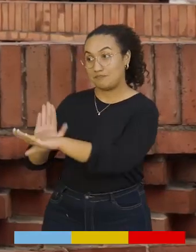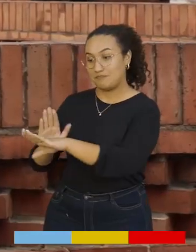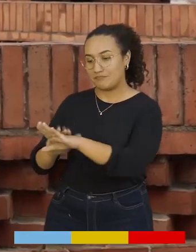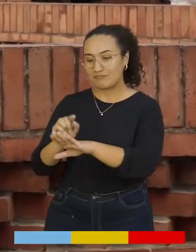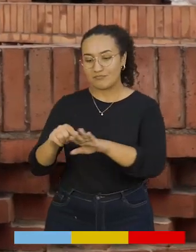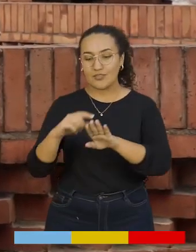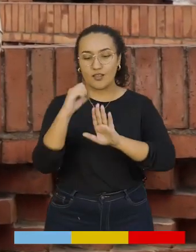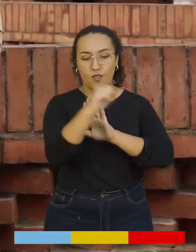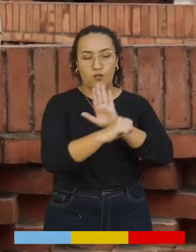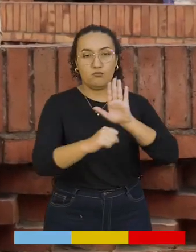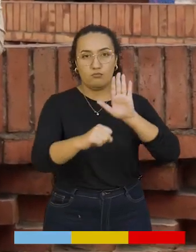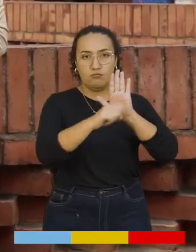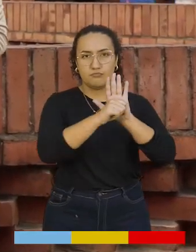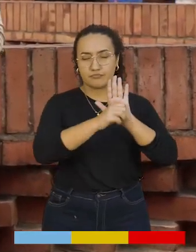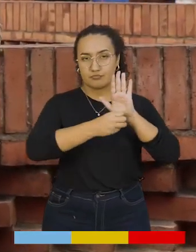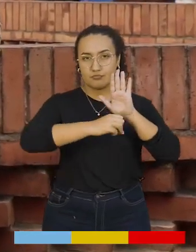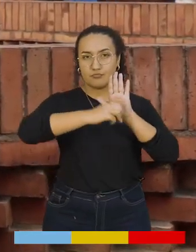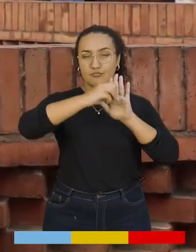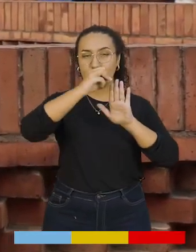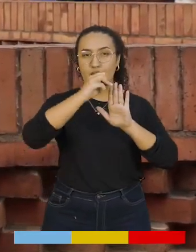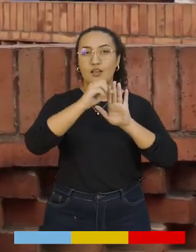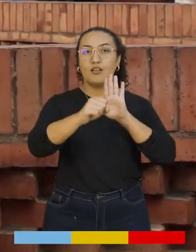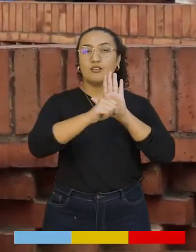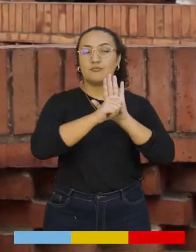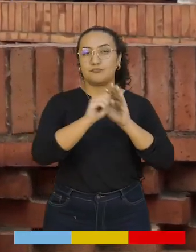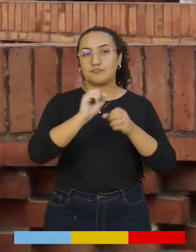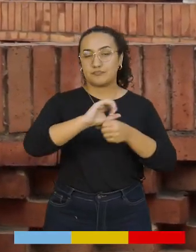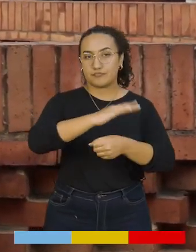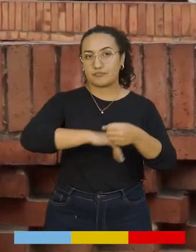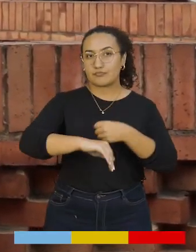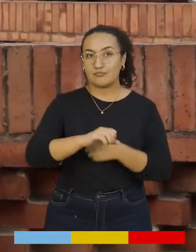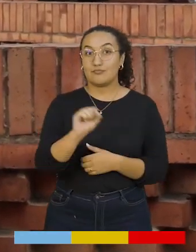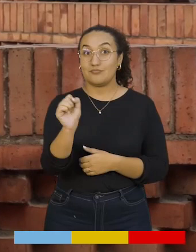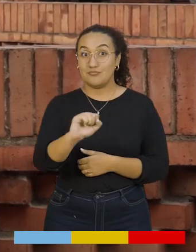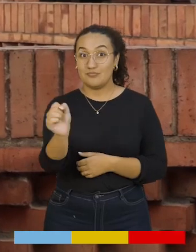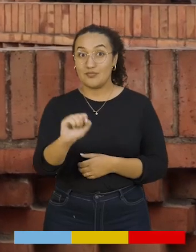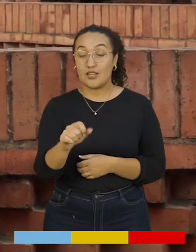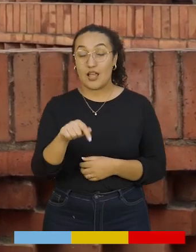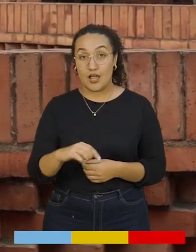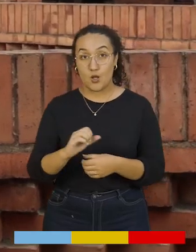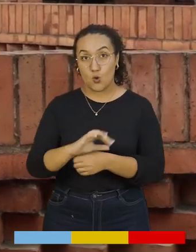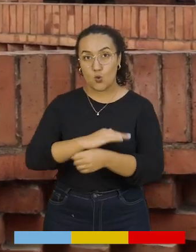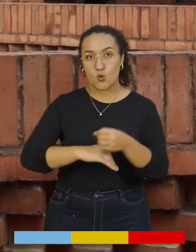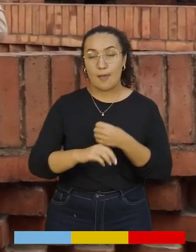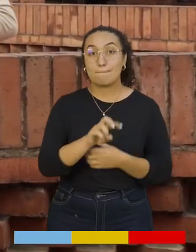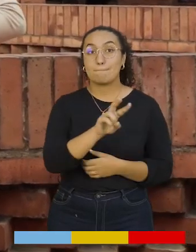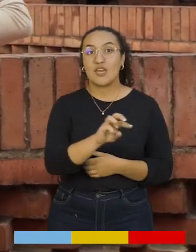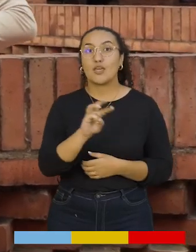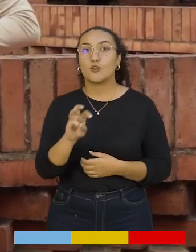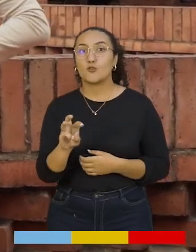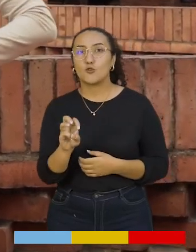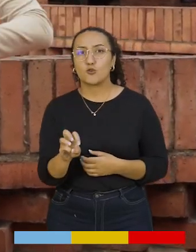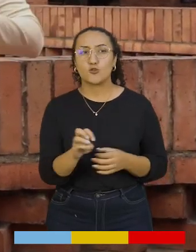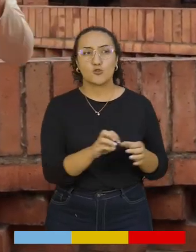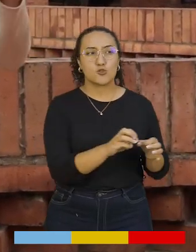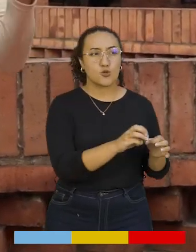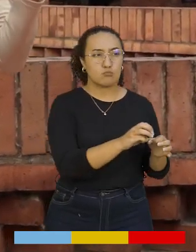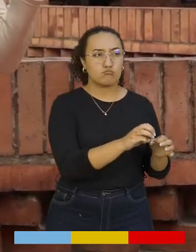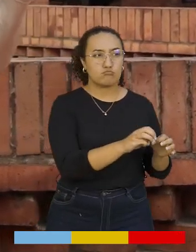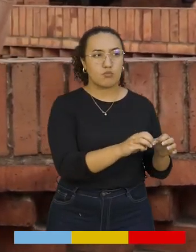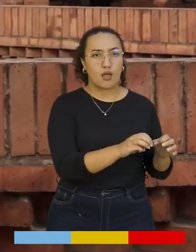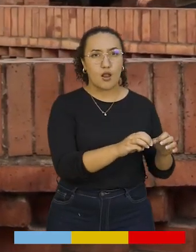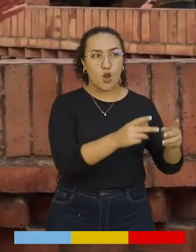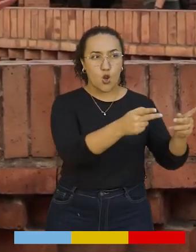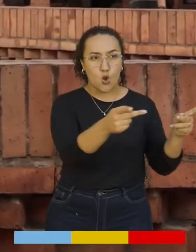Meli, este es el sello dorado de la marca Cundinamarca. Javi, te cuento que nuestro departamento tiene 28